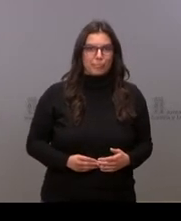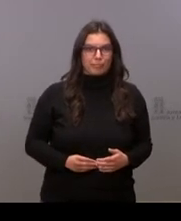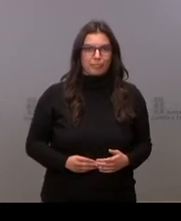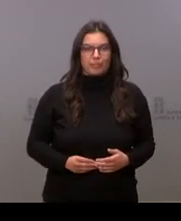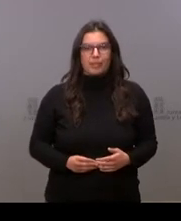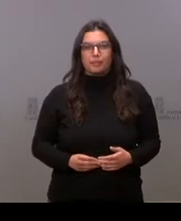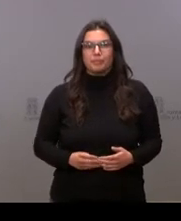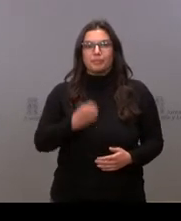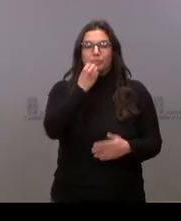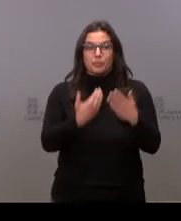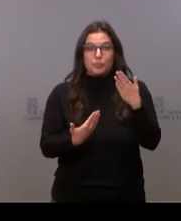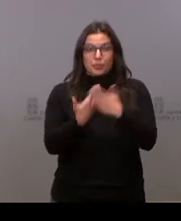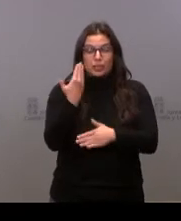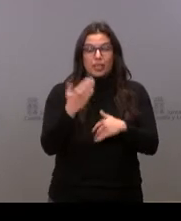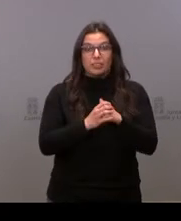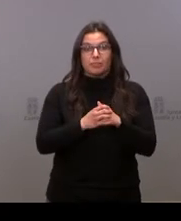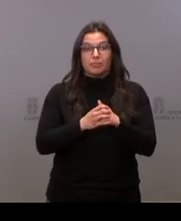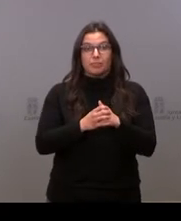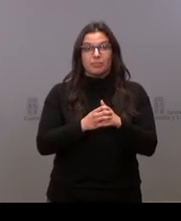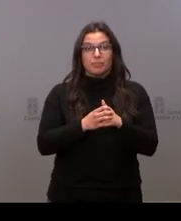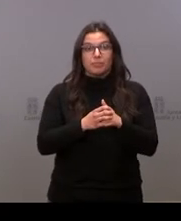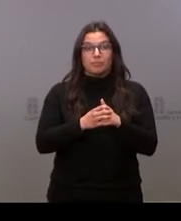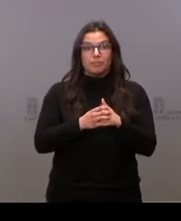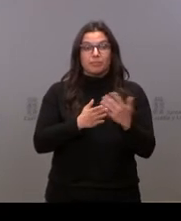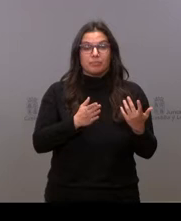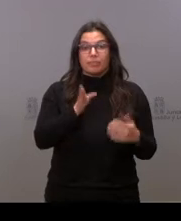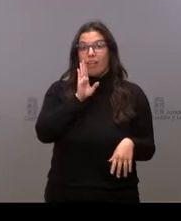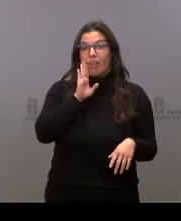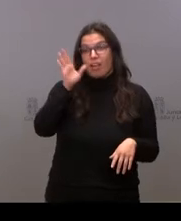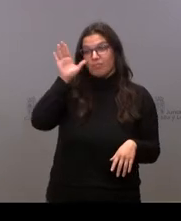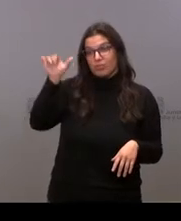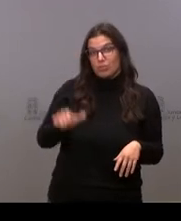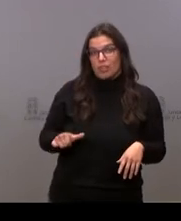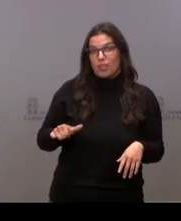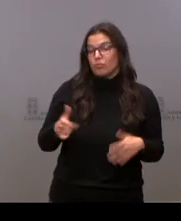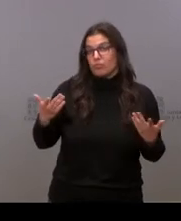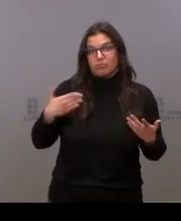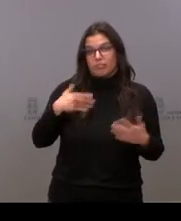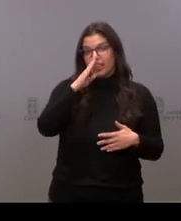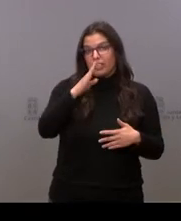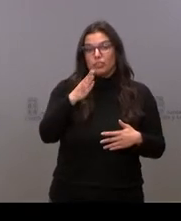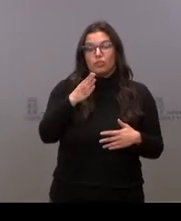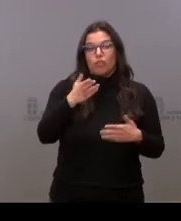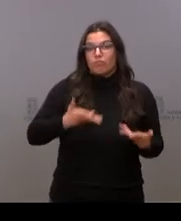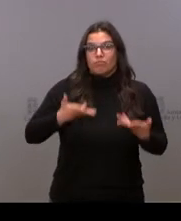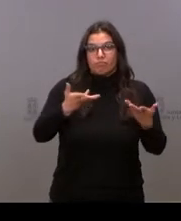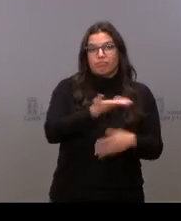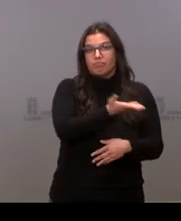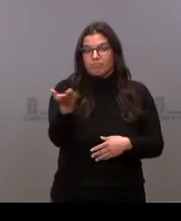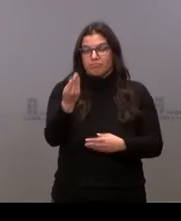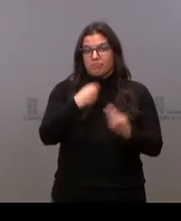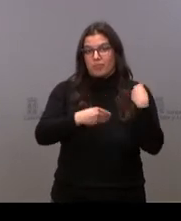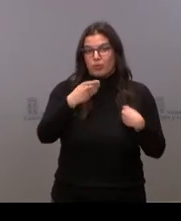Muy buenos días, ya han escuchado las declaraciones, quedo a cuantas preguntas es en formular